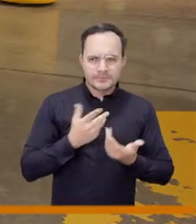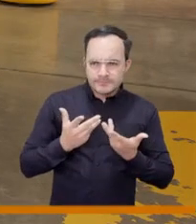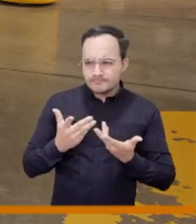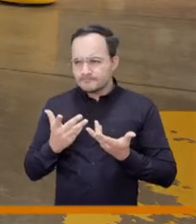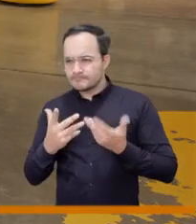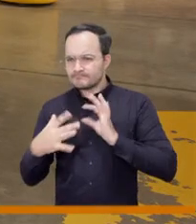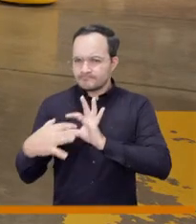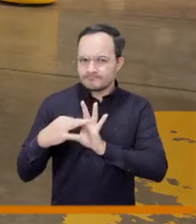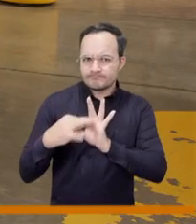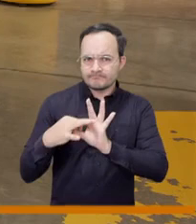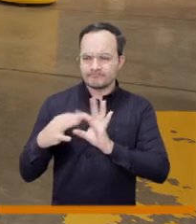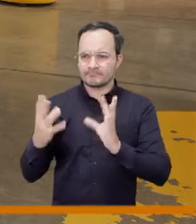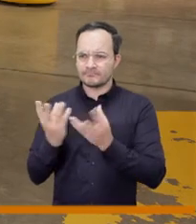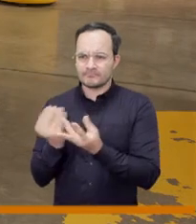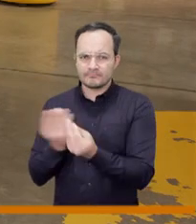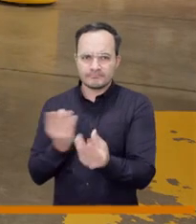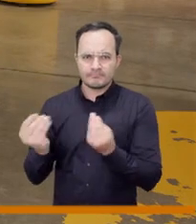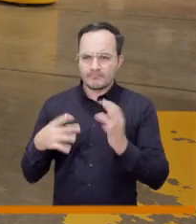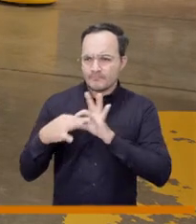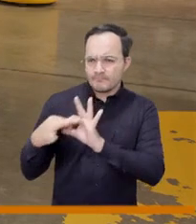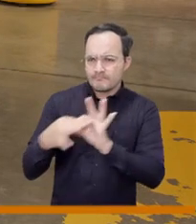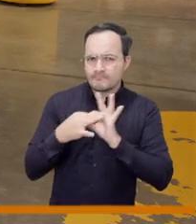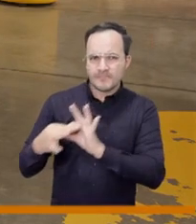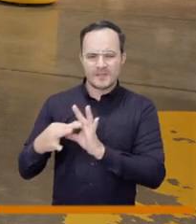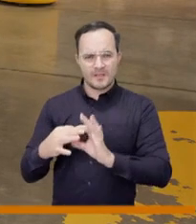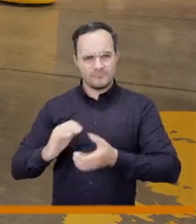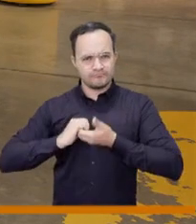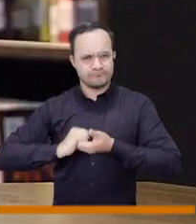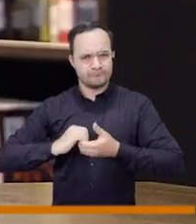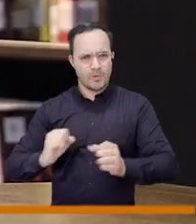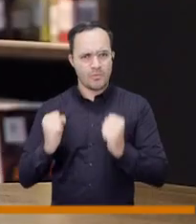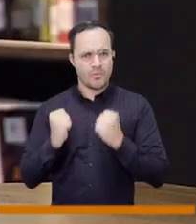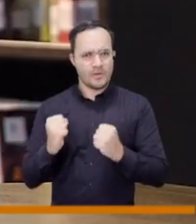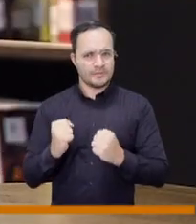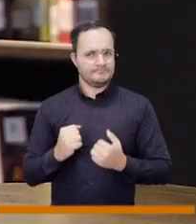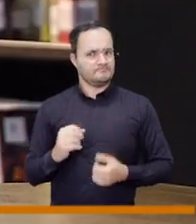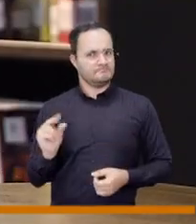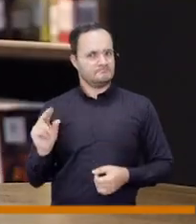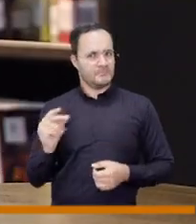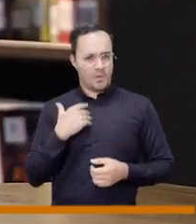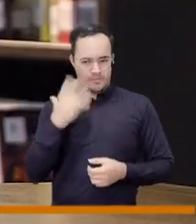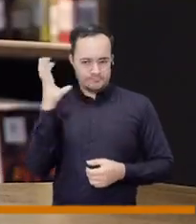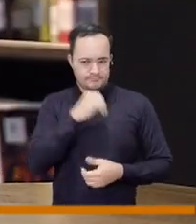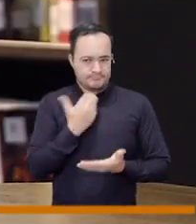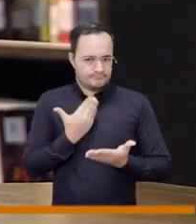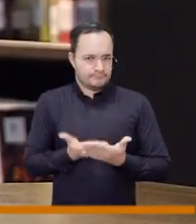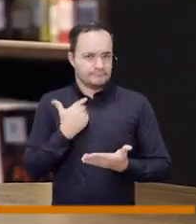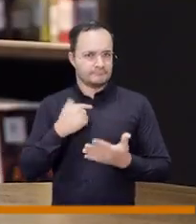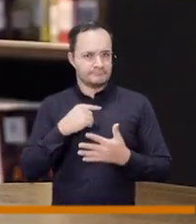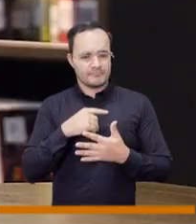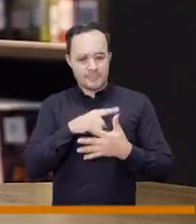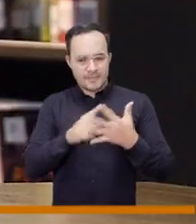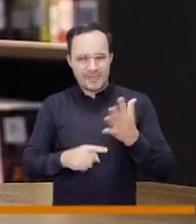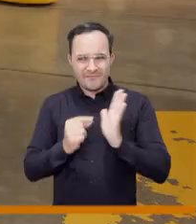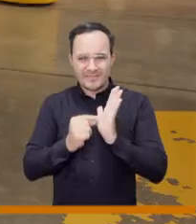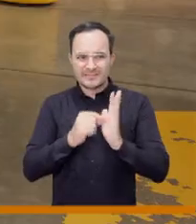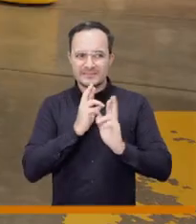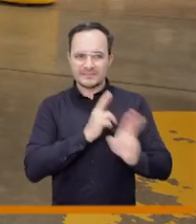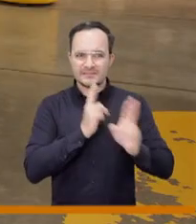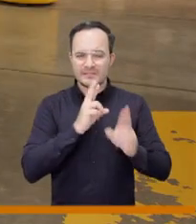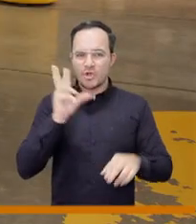no logró una coalición muy definida a su favor como efectivamente lo demuestran estas cinco votaciones negativas